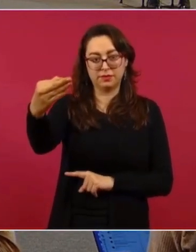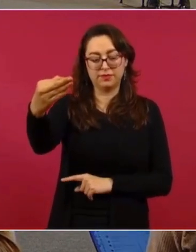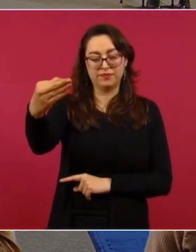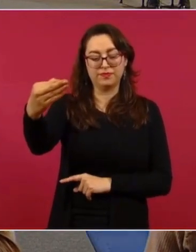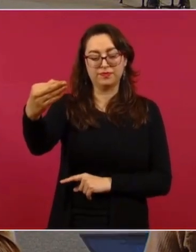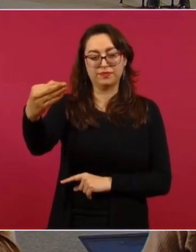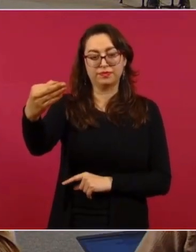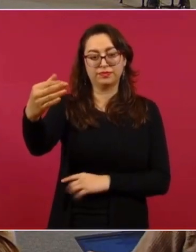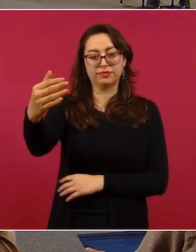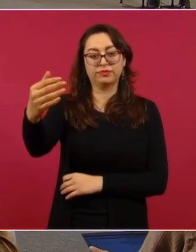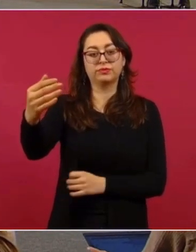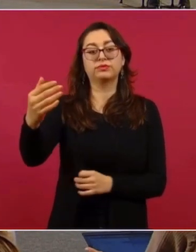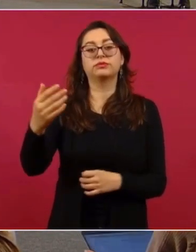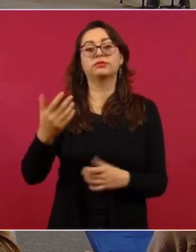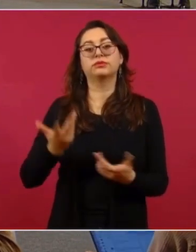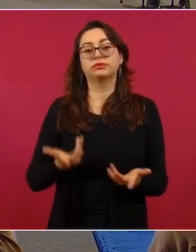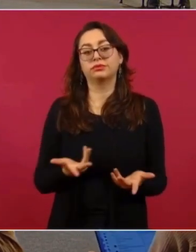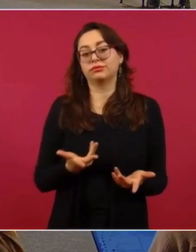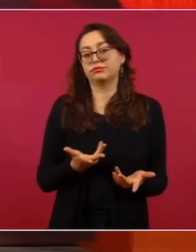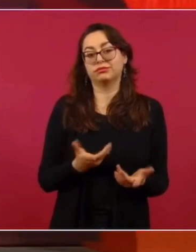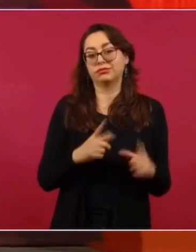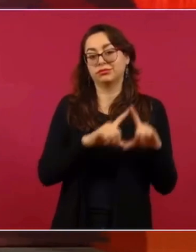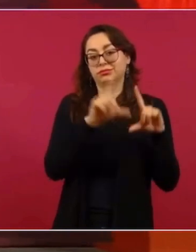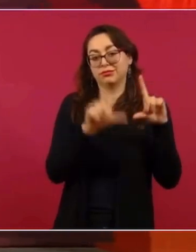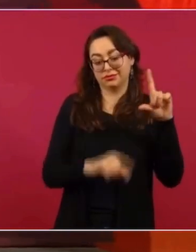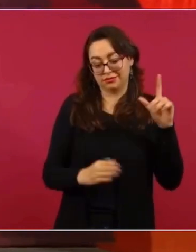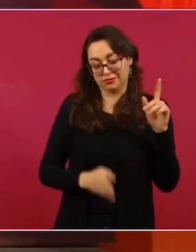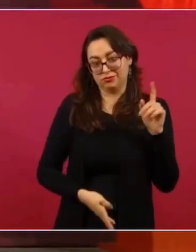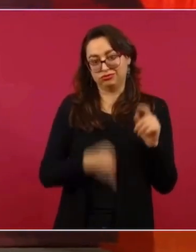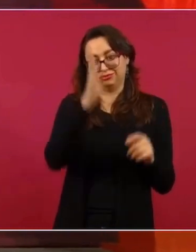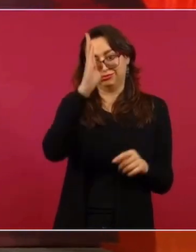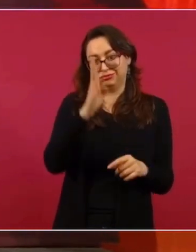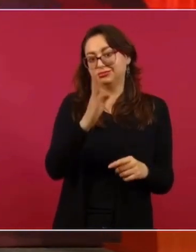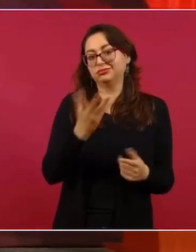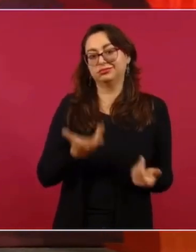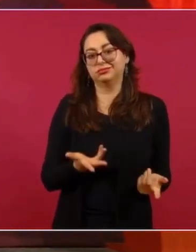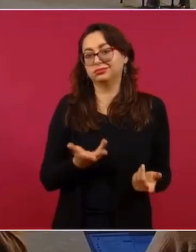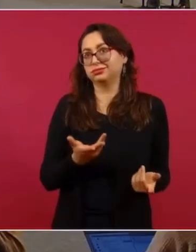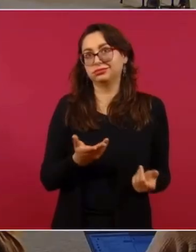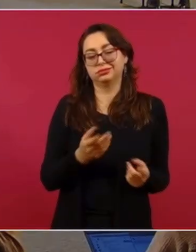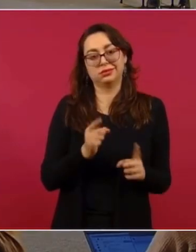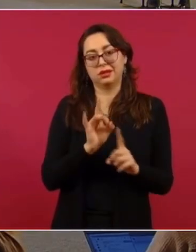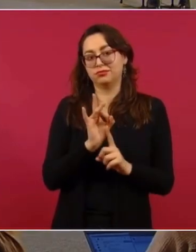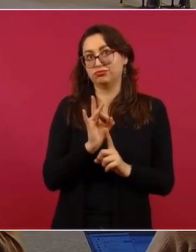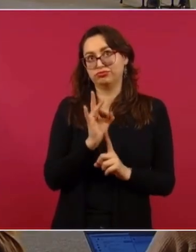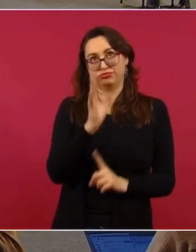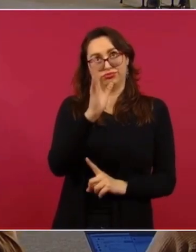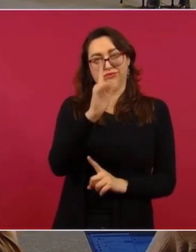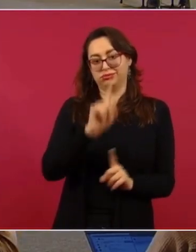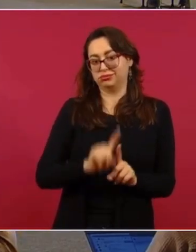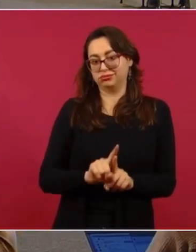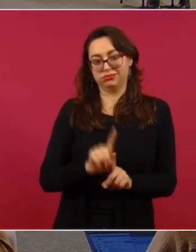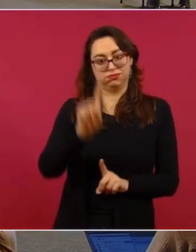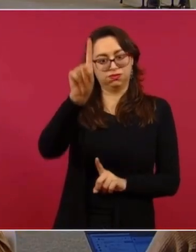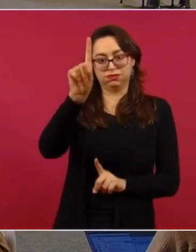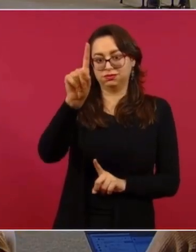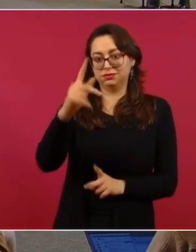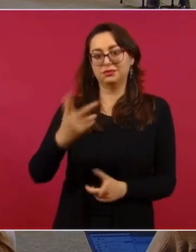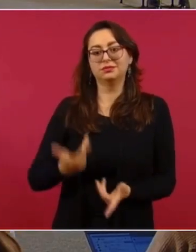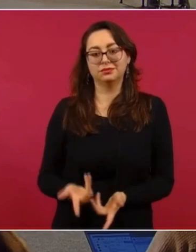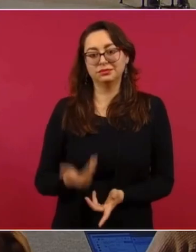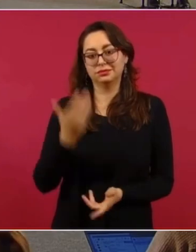Entonces, aquí es directo